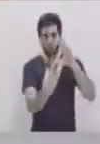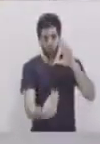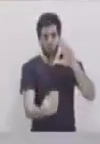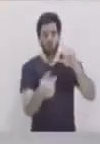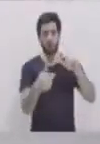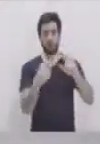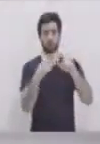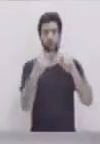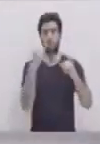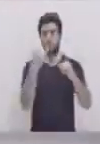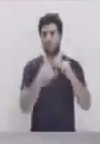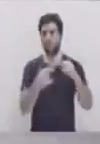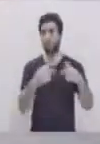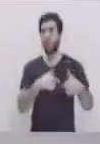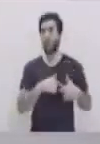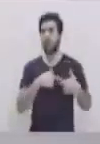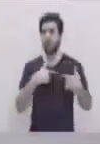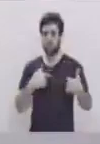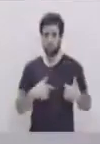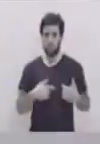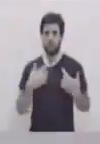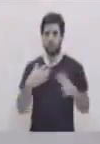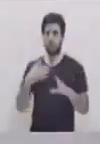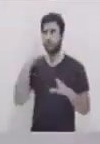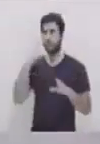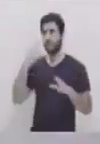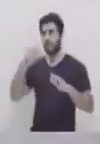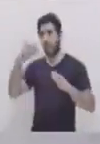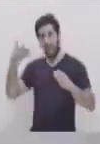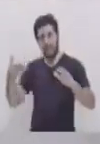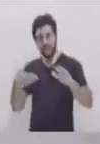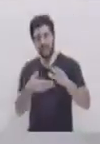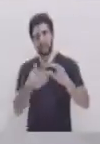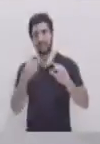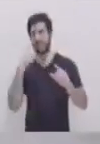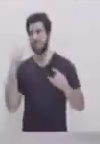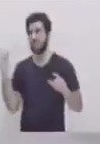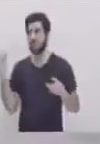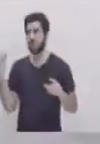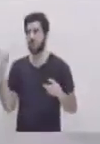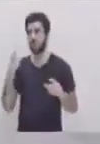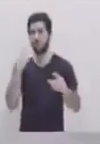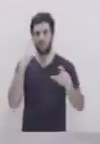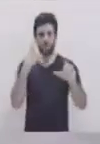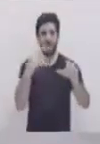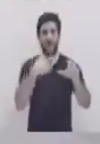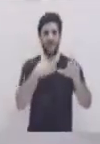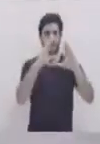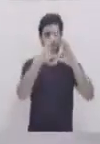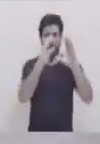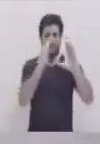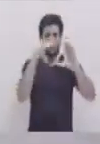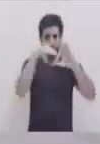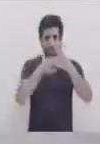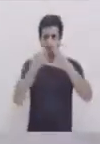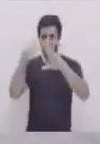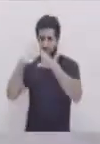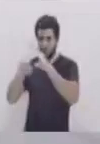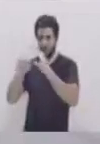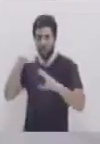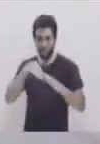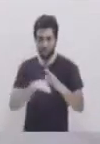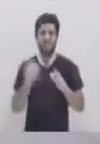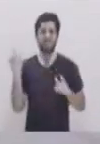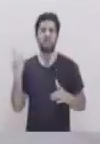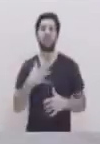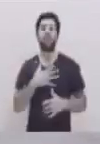Luego en la parte interior podemos ver que tiene unas como pitas, se le pueden decir, que son las